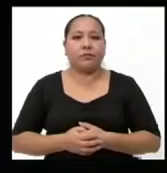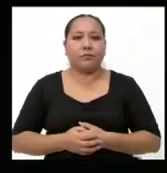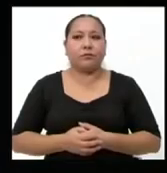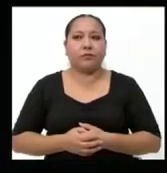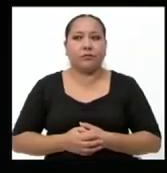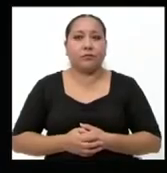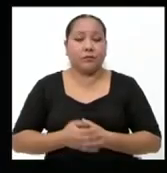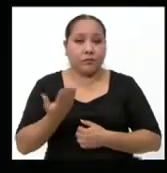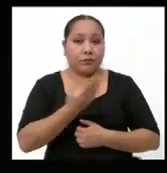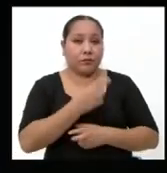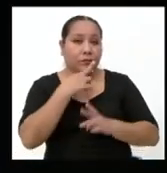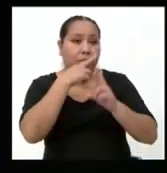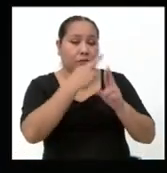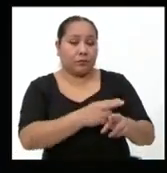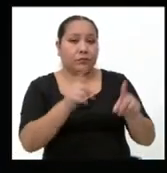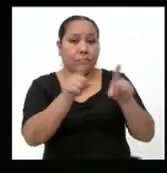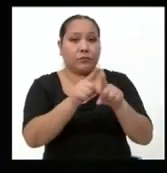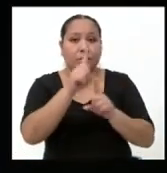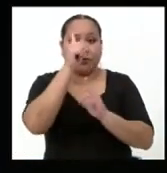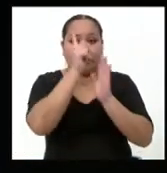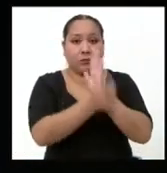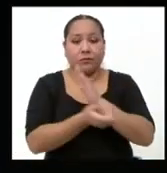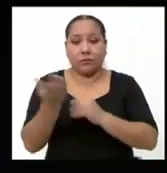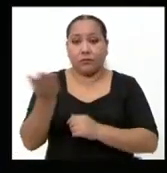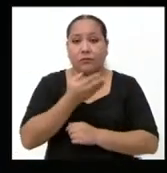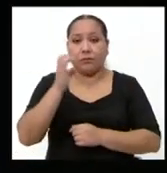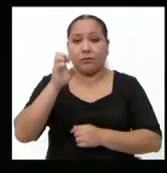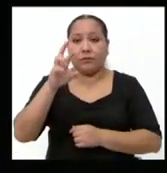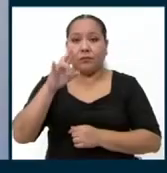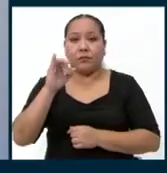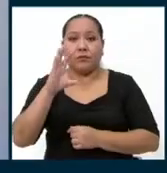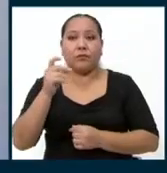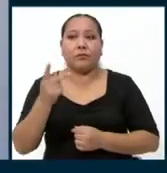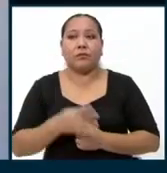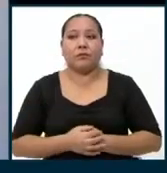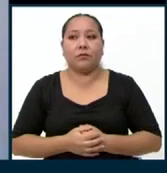Y para la dúplica también tenemos un minuto. Adelante, candidato, por favor.